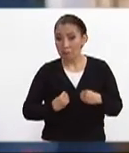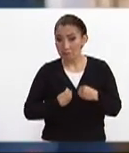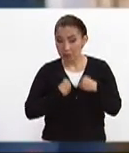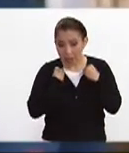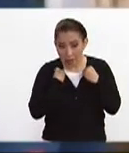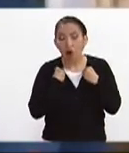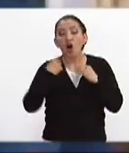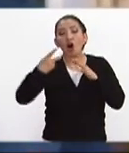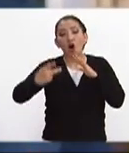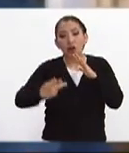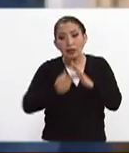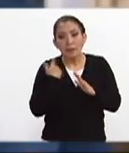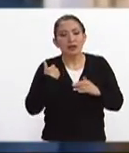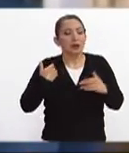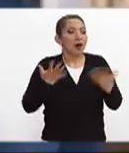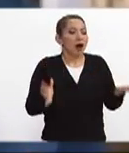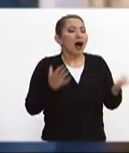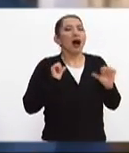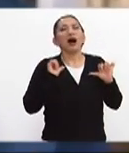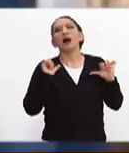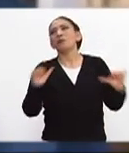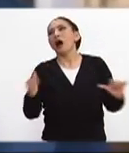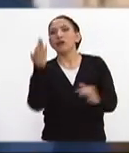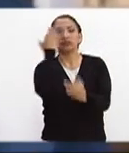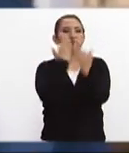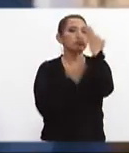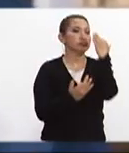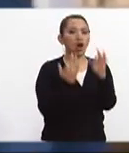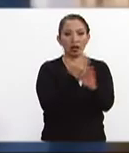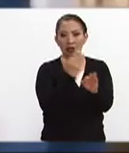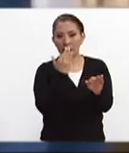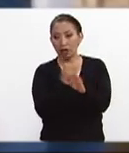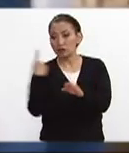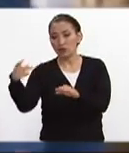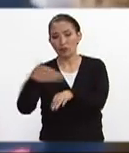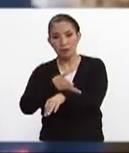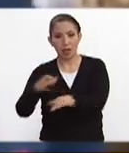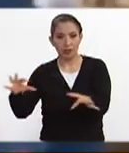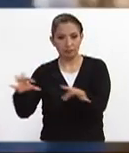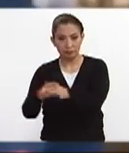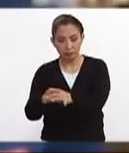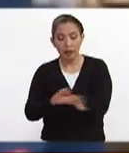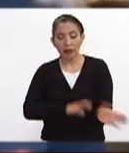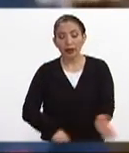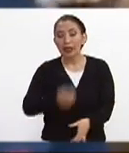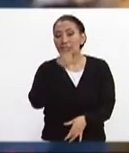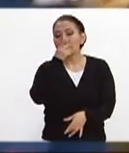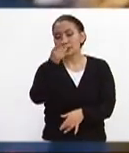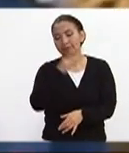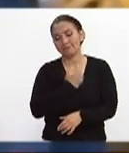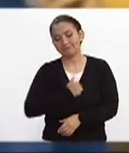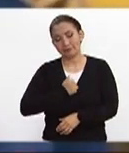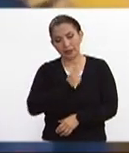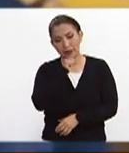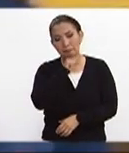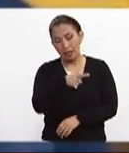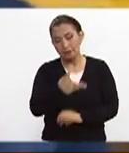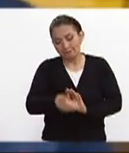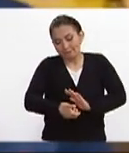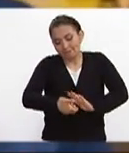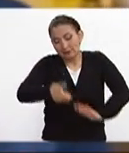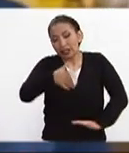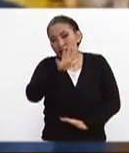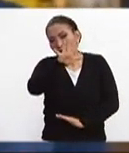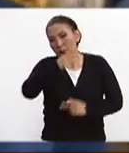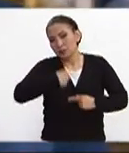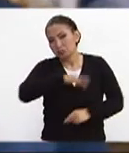vida que volvieron a nacer que hoy están siendo atendidas y que están con sus familias comentarte que lamentablemente también se recuperaron